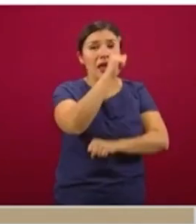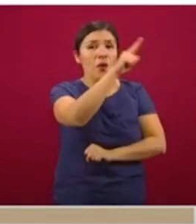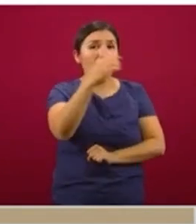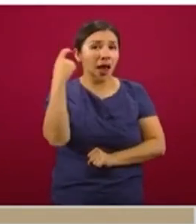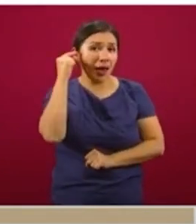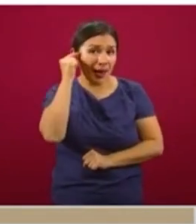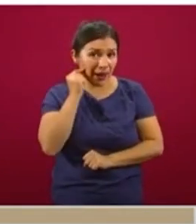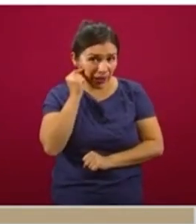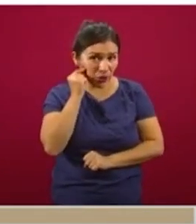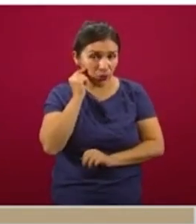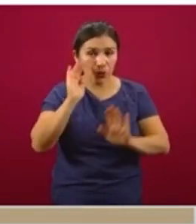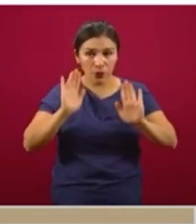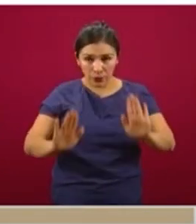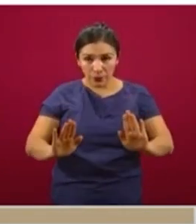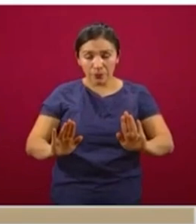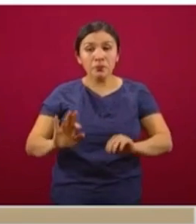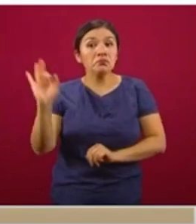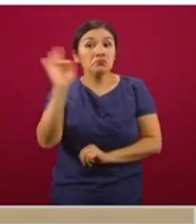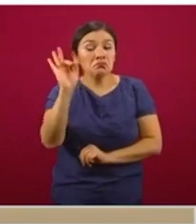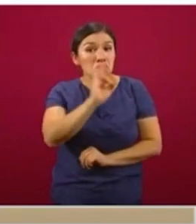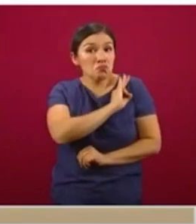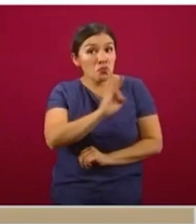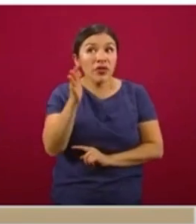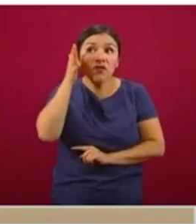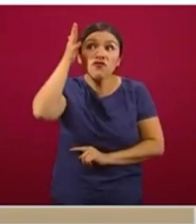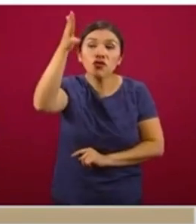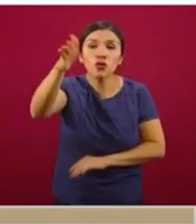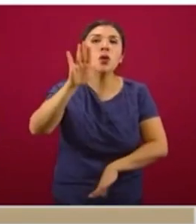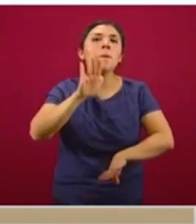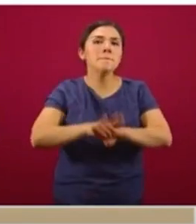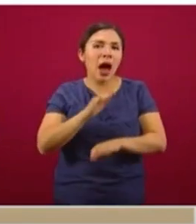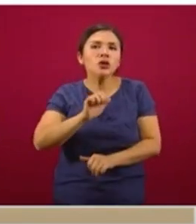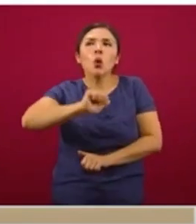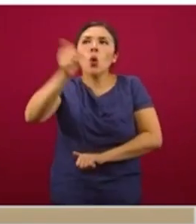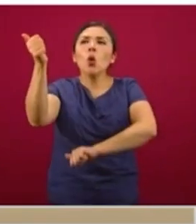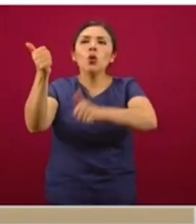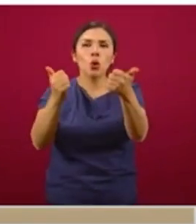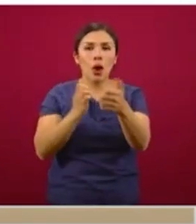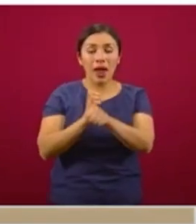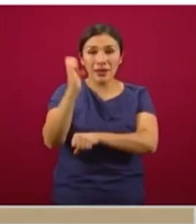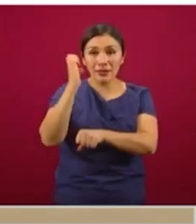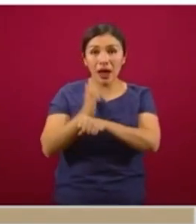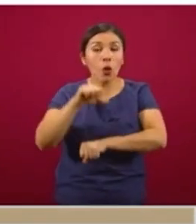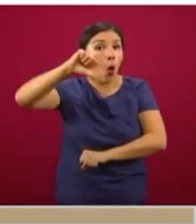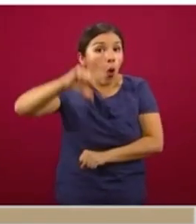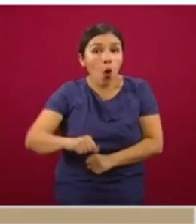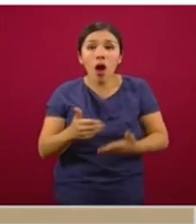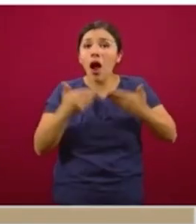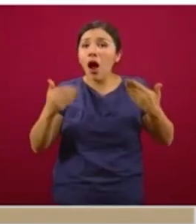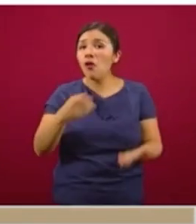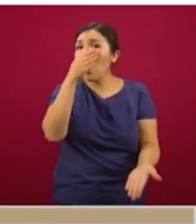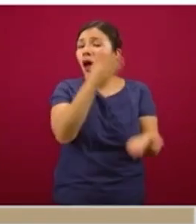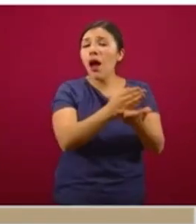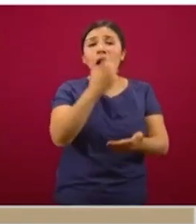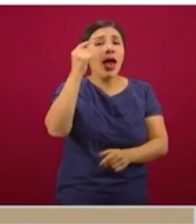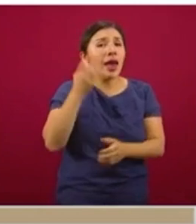Si podemos, en el futuro nos ampliaremos a otros estados, pero hoy día es en el estado de Guerrero, tenemos mil 310